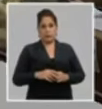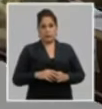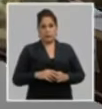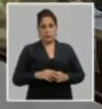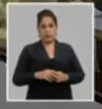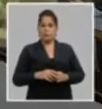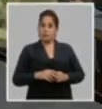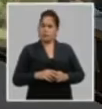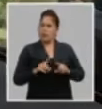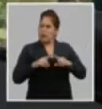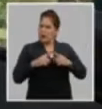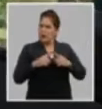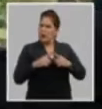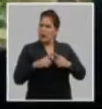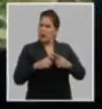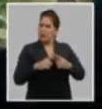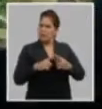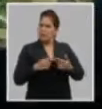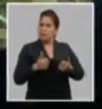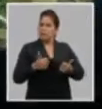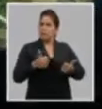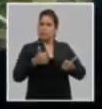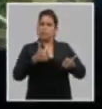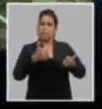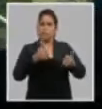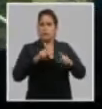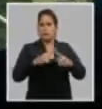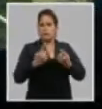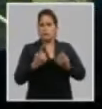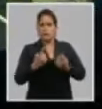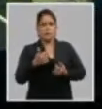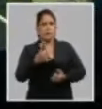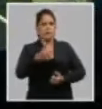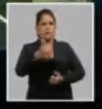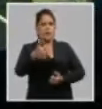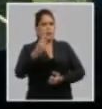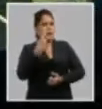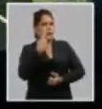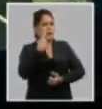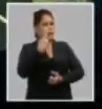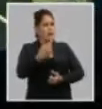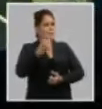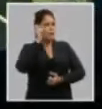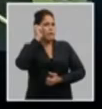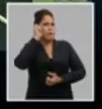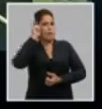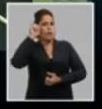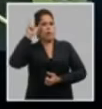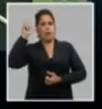Pero que bien se veía la idea